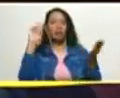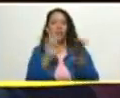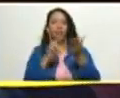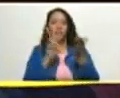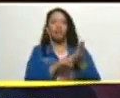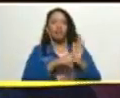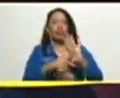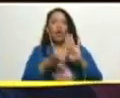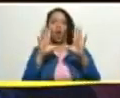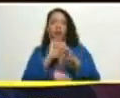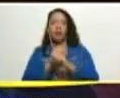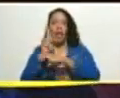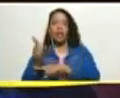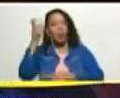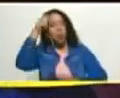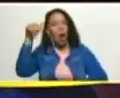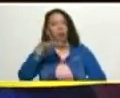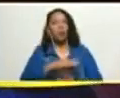confiemos en ese pueblo